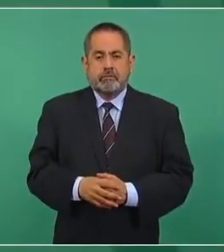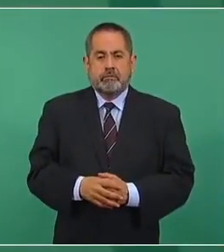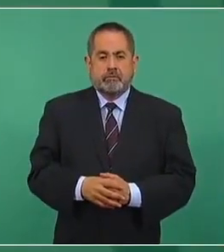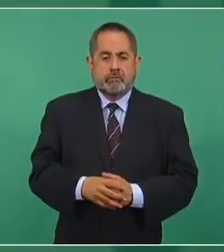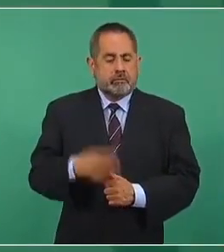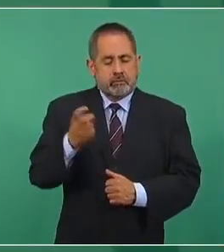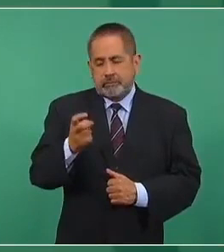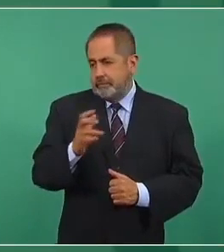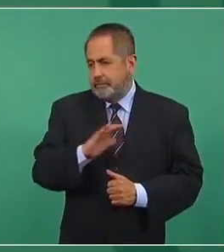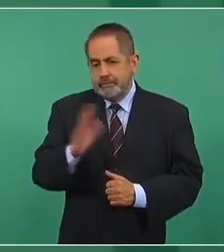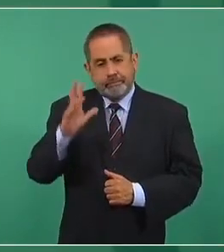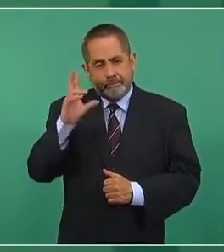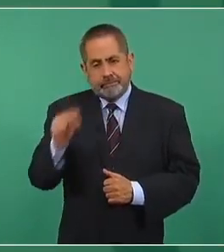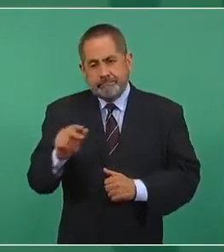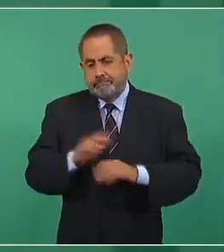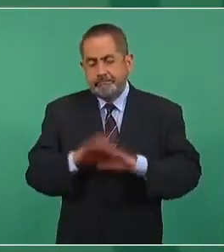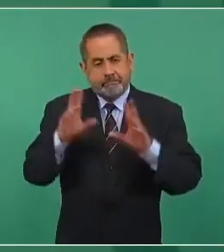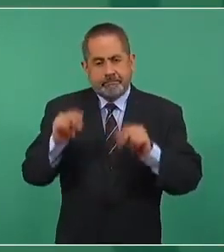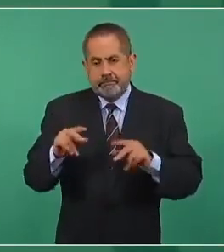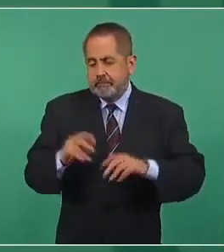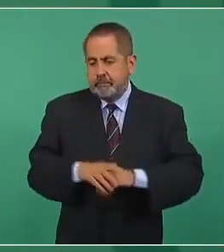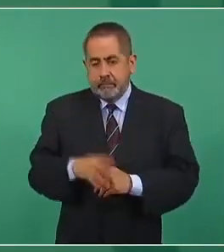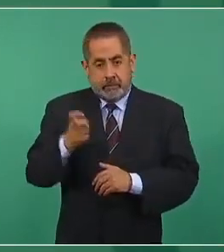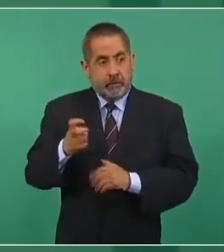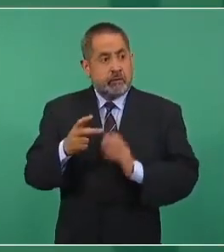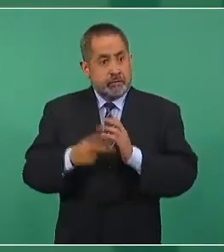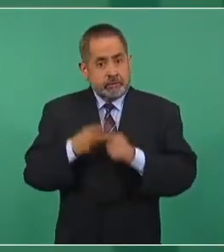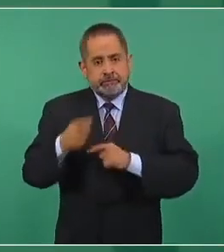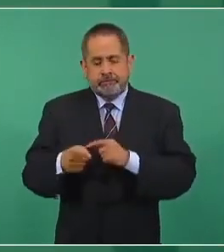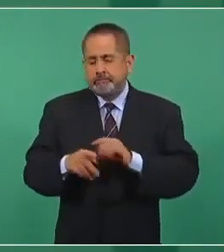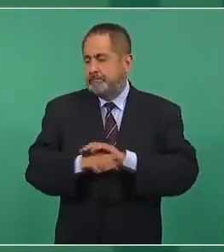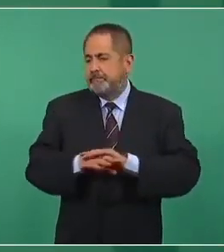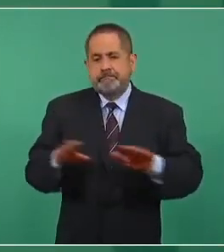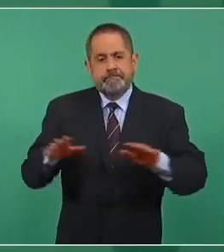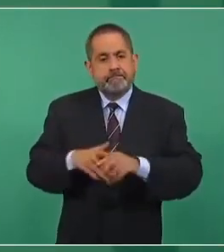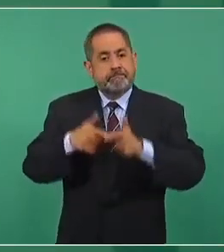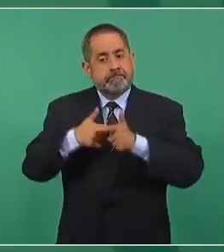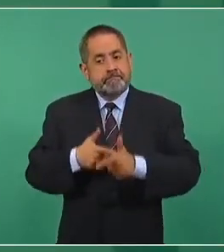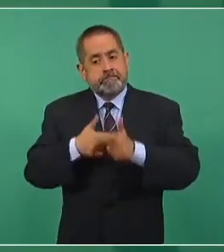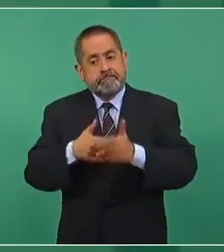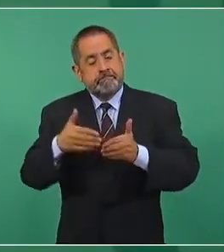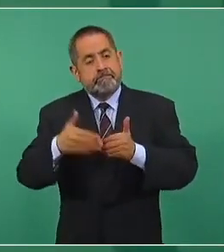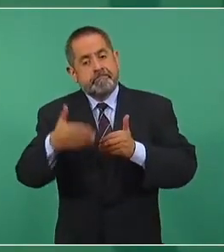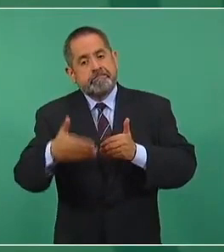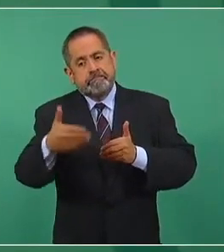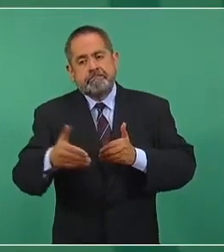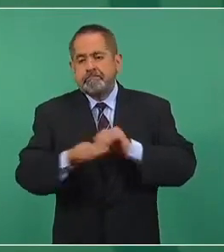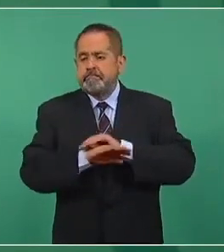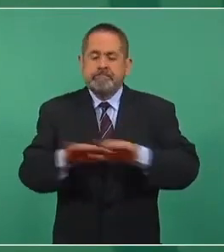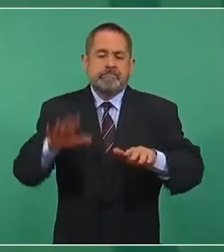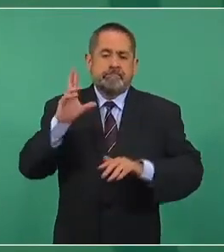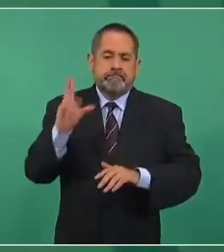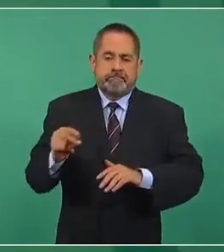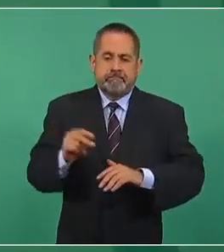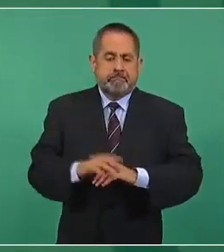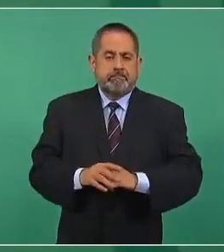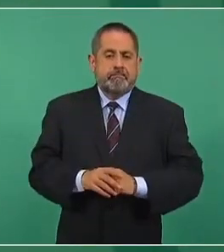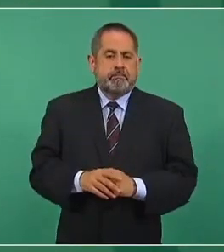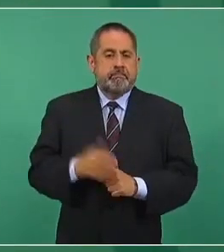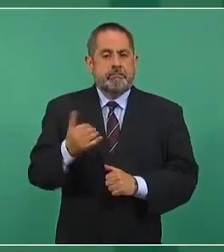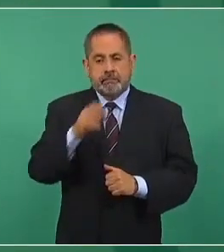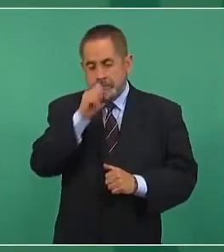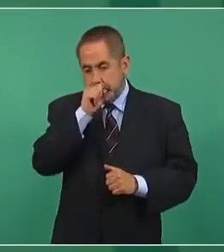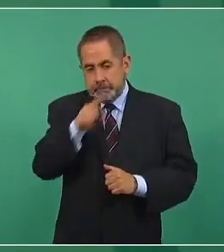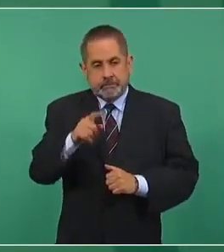Eso ya no sucede, ya no va a seguir pasando. Y